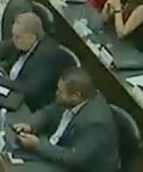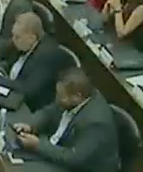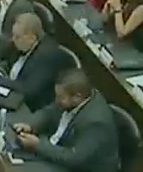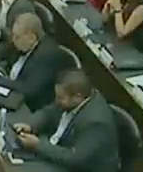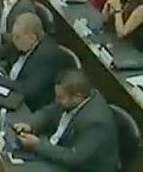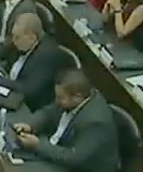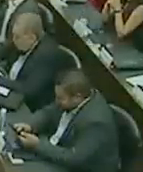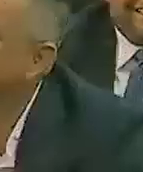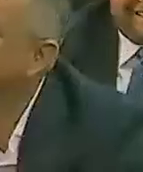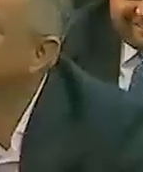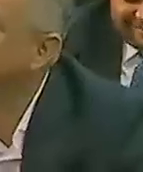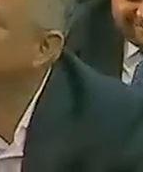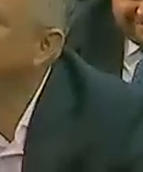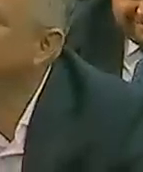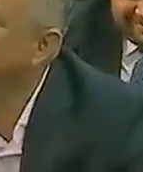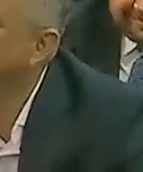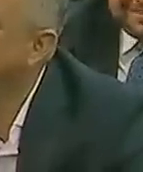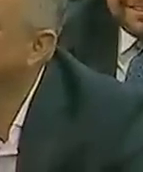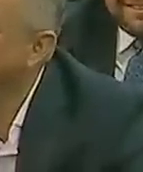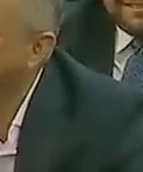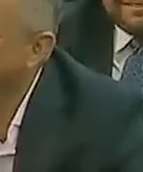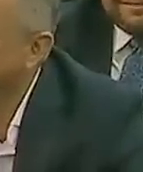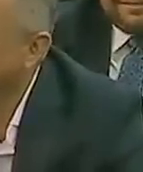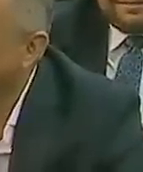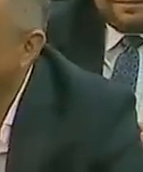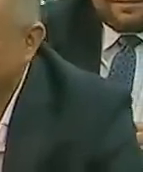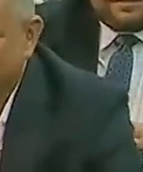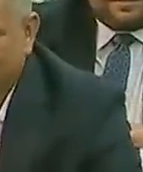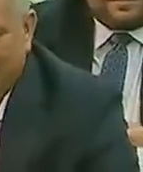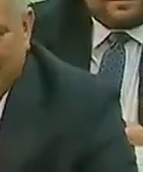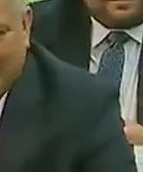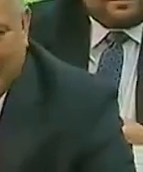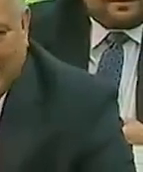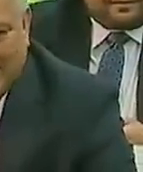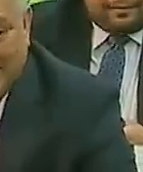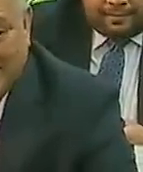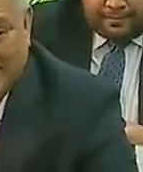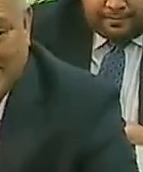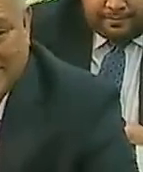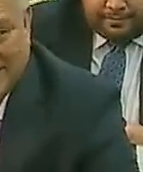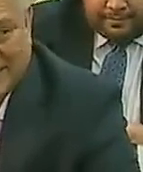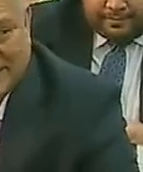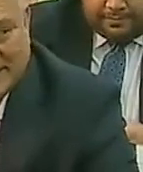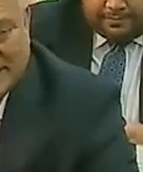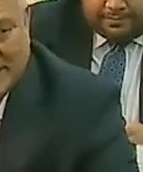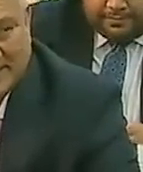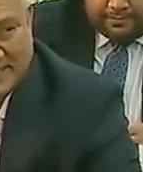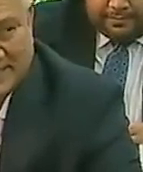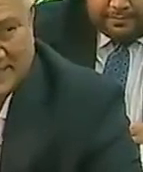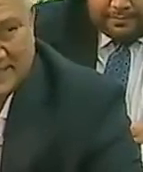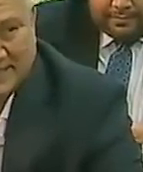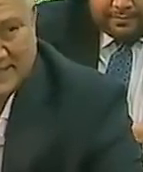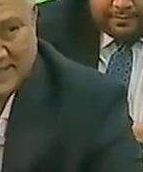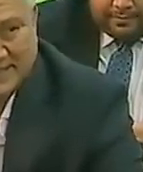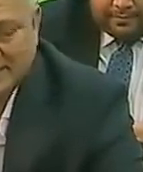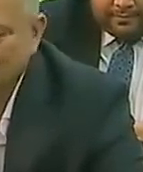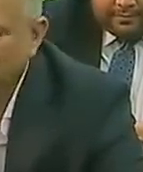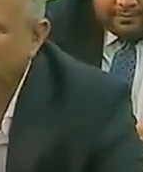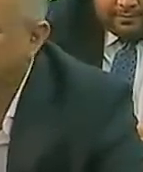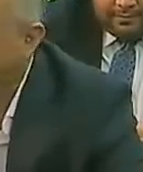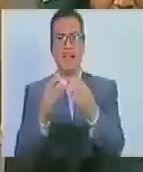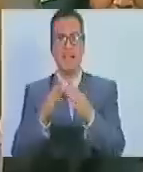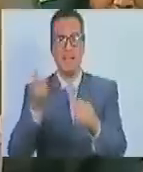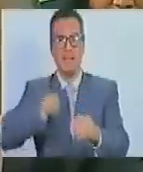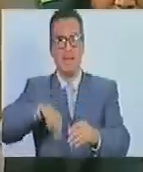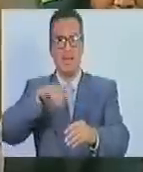buenas tardes señor presidente colegas parlamentarios desde esta oposición nacionalista de bancada de la alianza democrática vamos a acompañar con